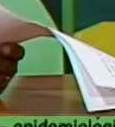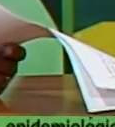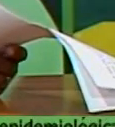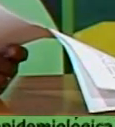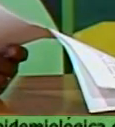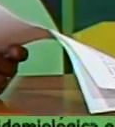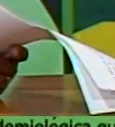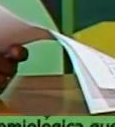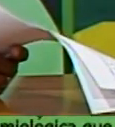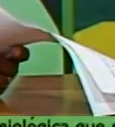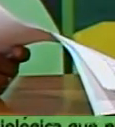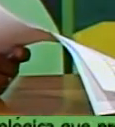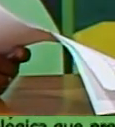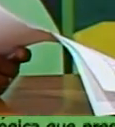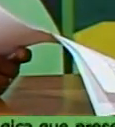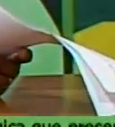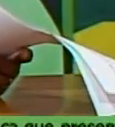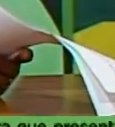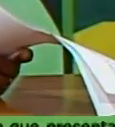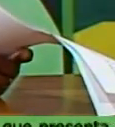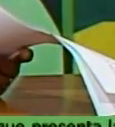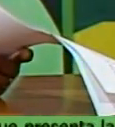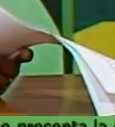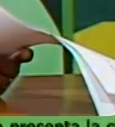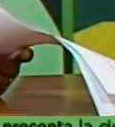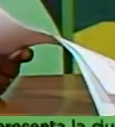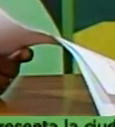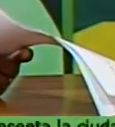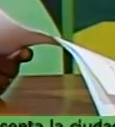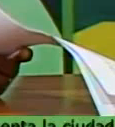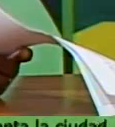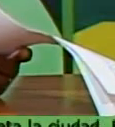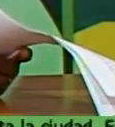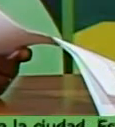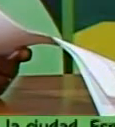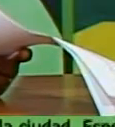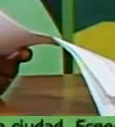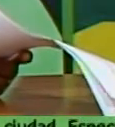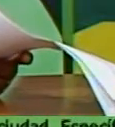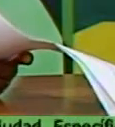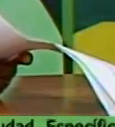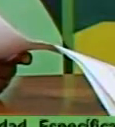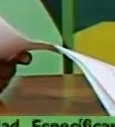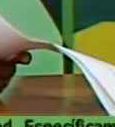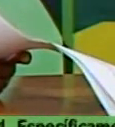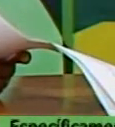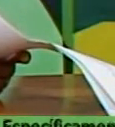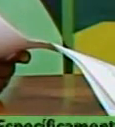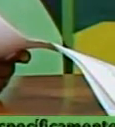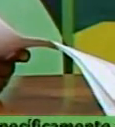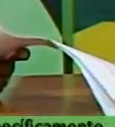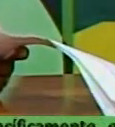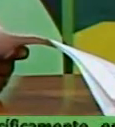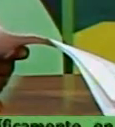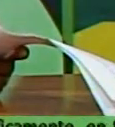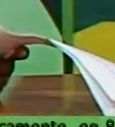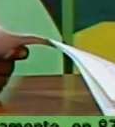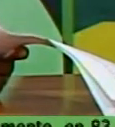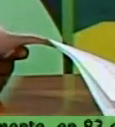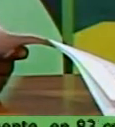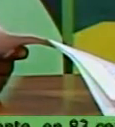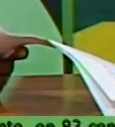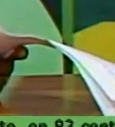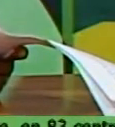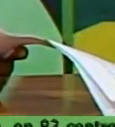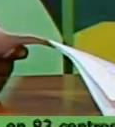lo otro significa seguir aumentando la per cápita de áreas de los